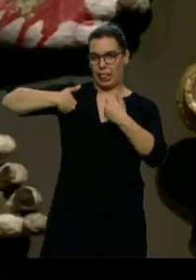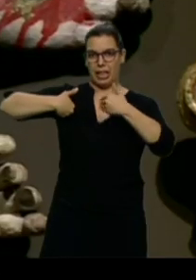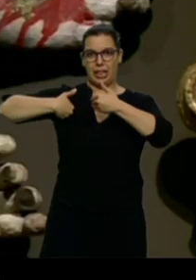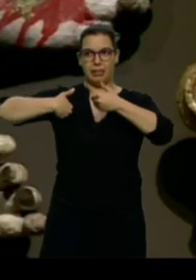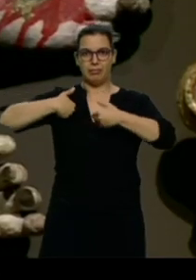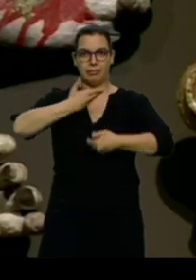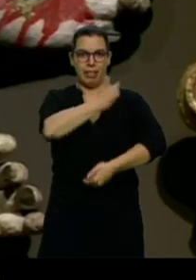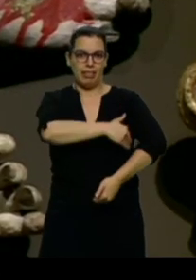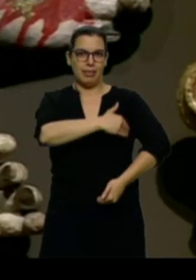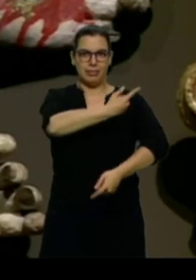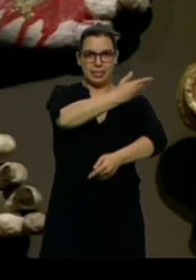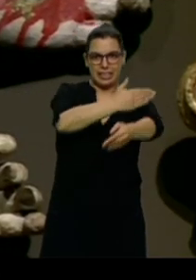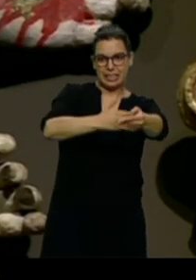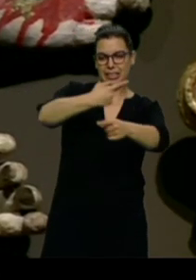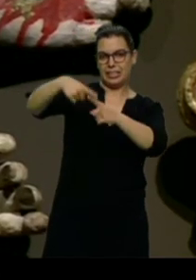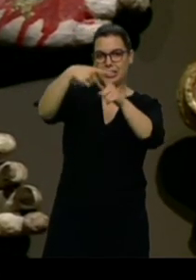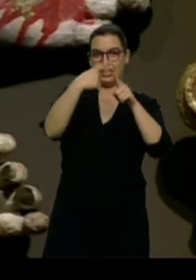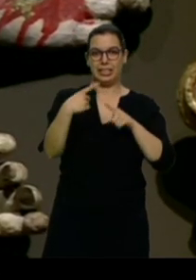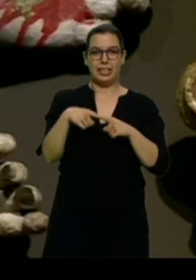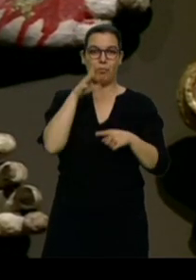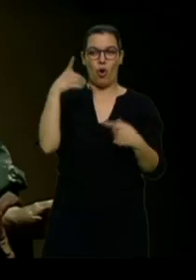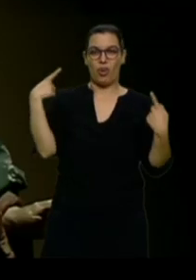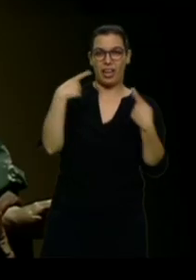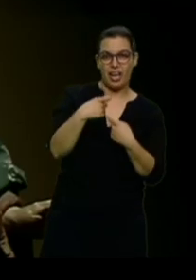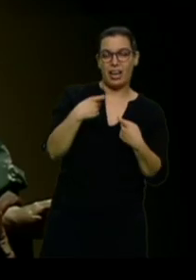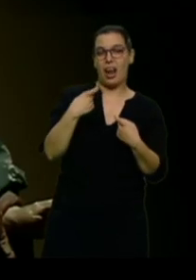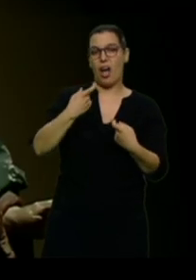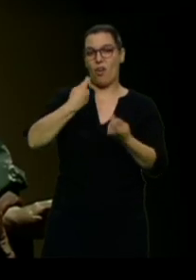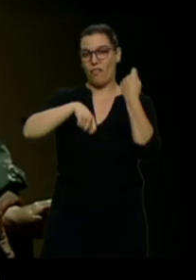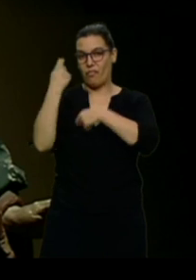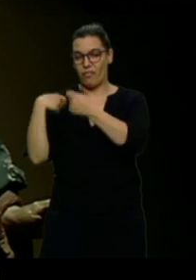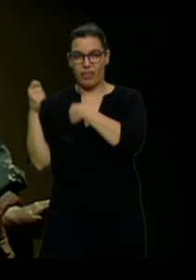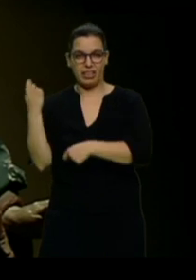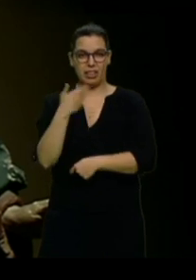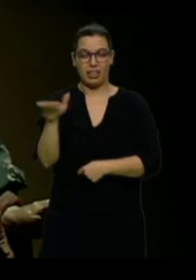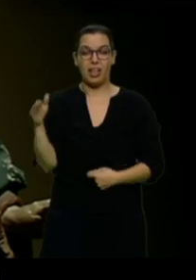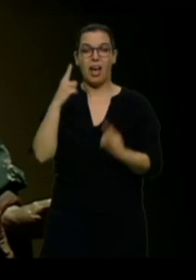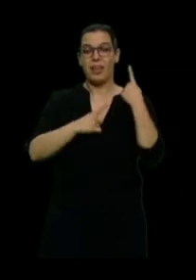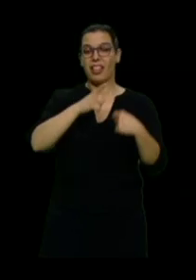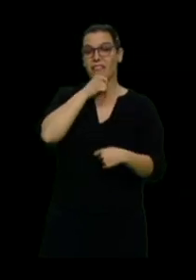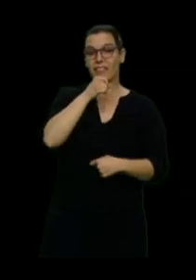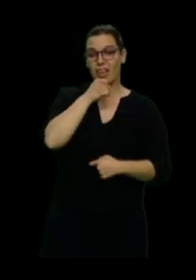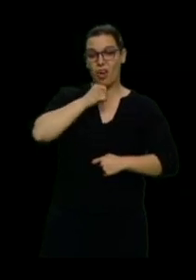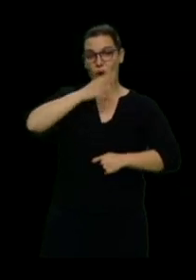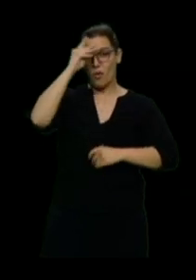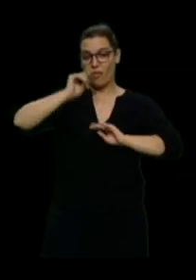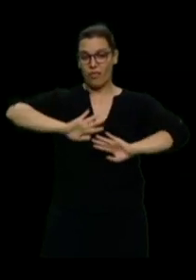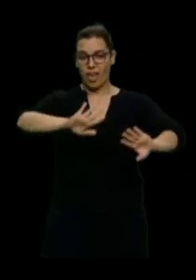desamortizaciones o ventas patrimoniales. A veces lo viejo, humilde y olvidado, merece otra oportunidad.